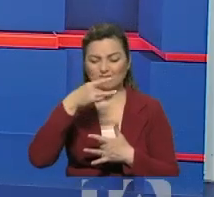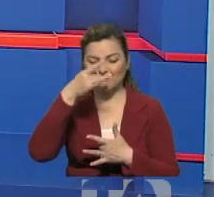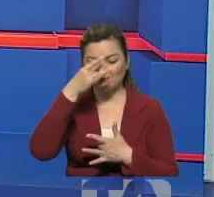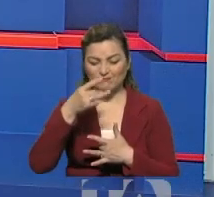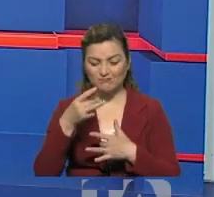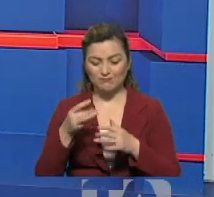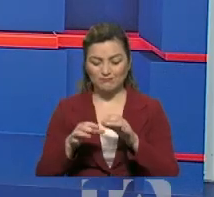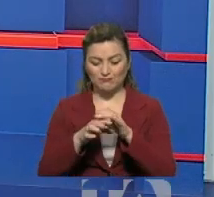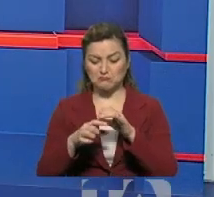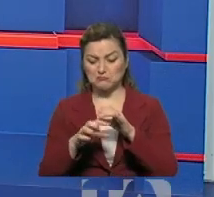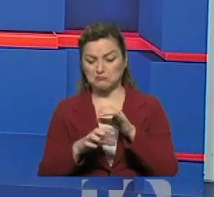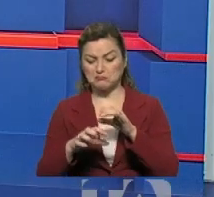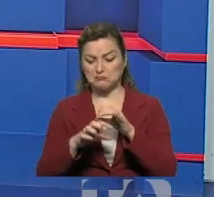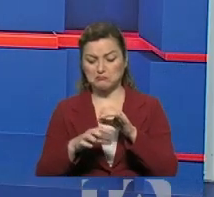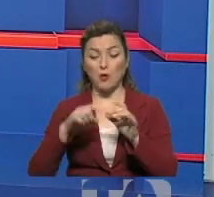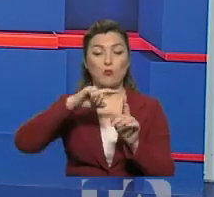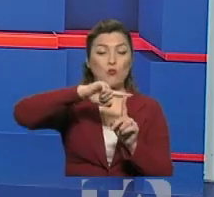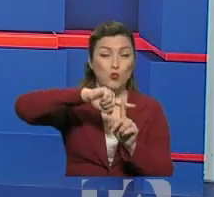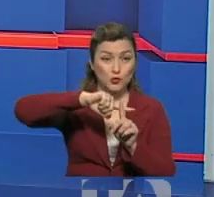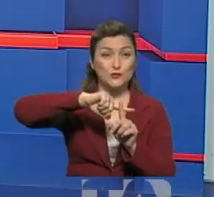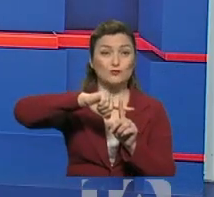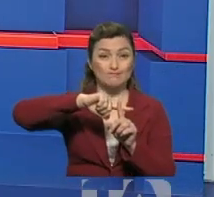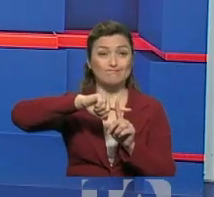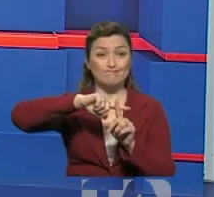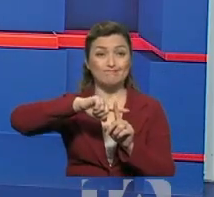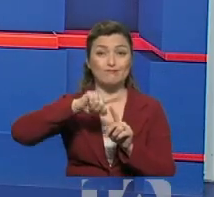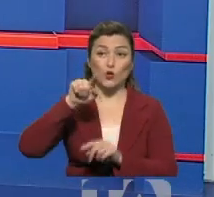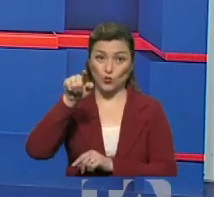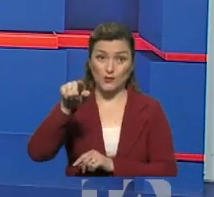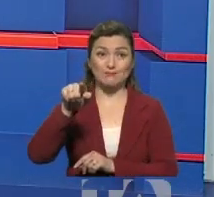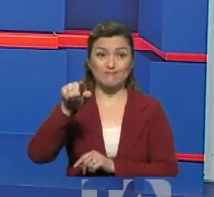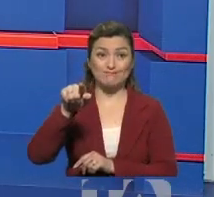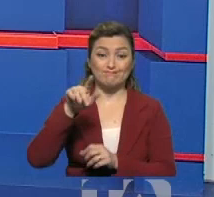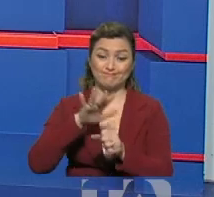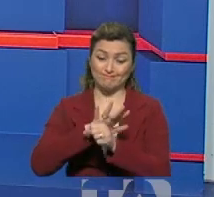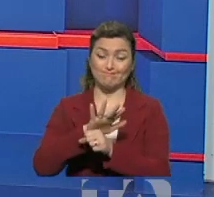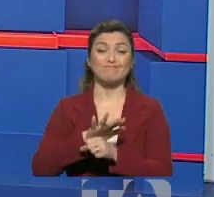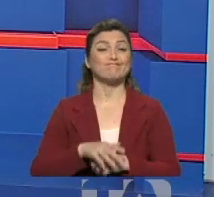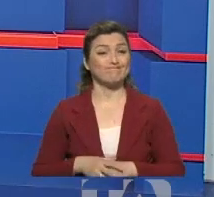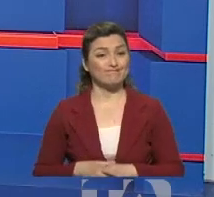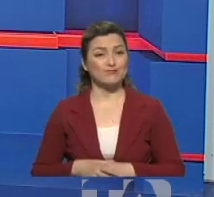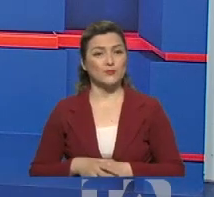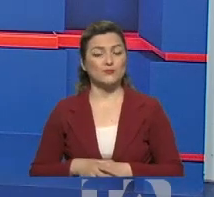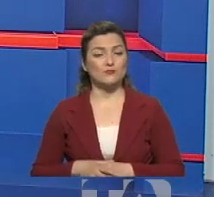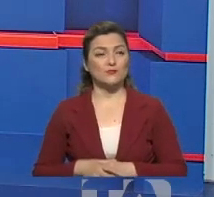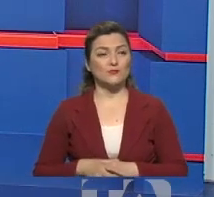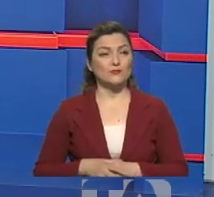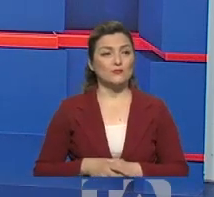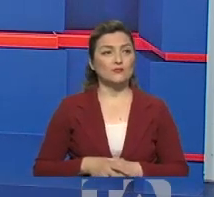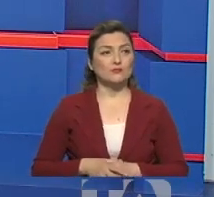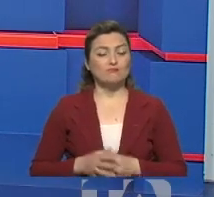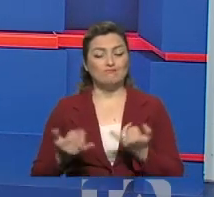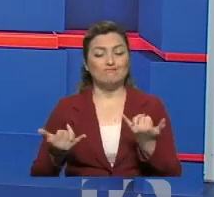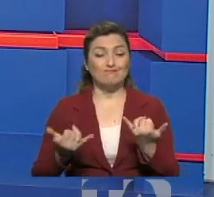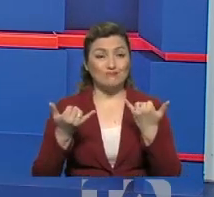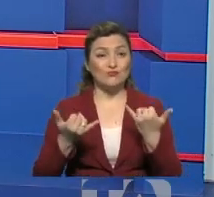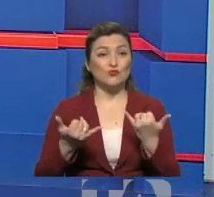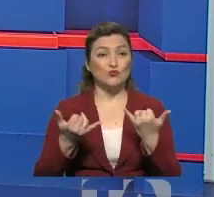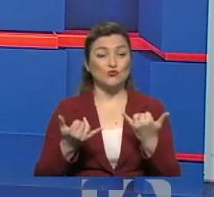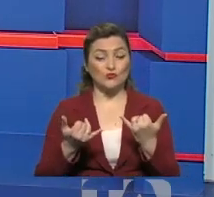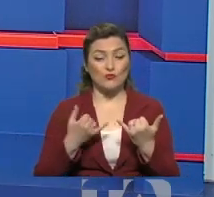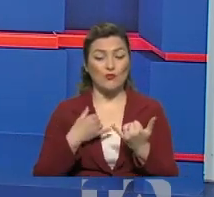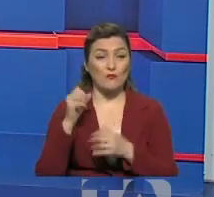se la pone en un cassette, y si sale positiva, pues básicamente usted también tiene el virus en ese momento. Pero ahora, las famosas pruebas de